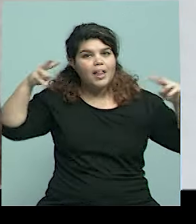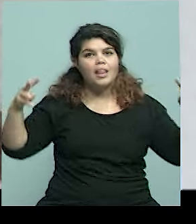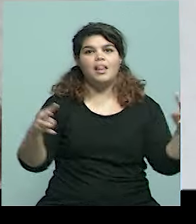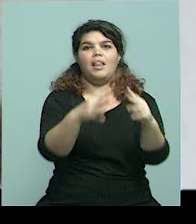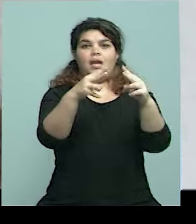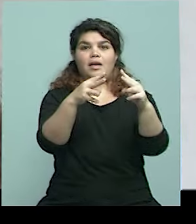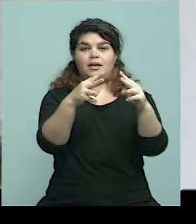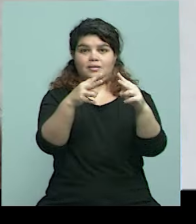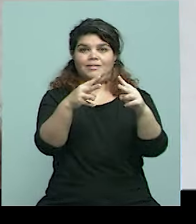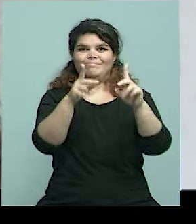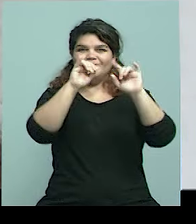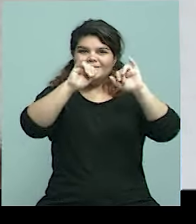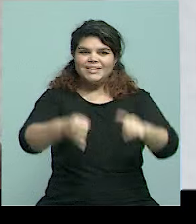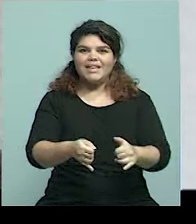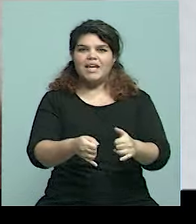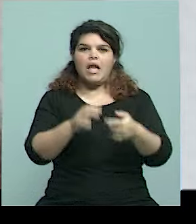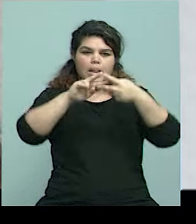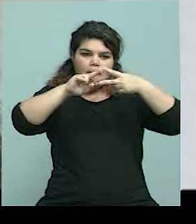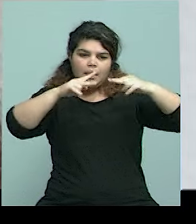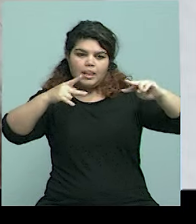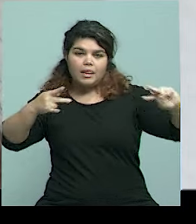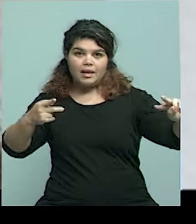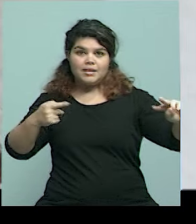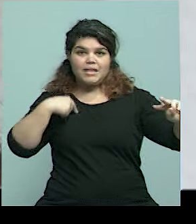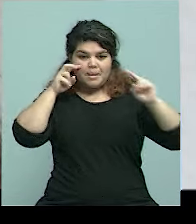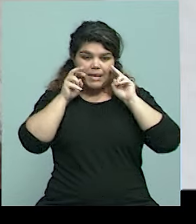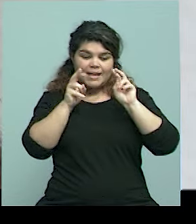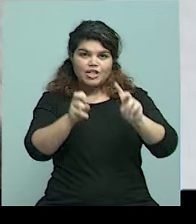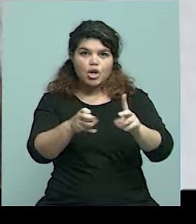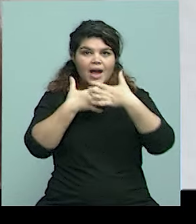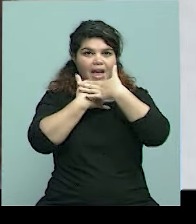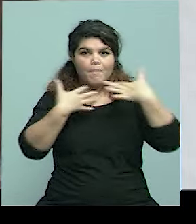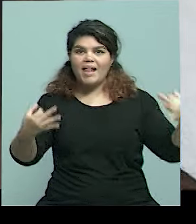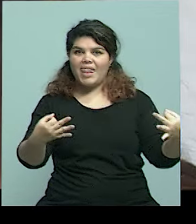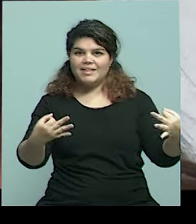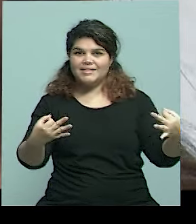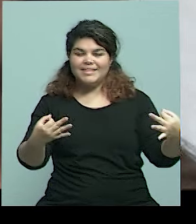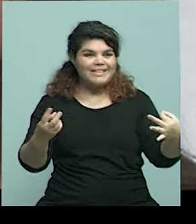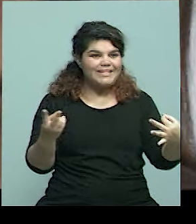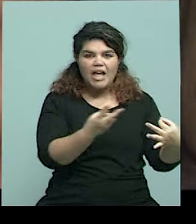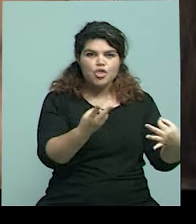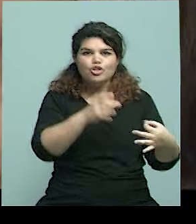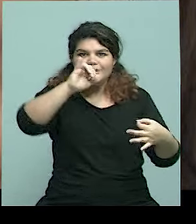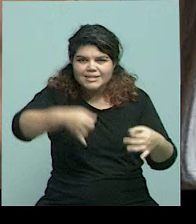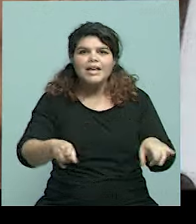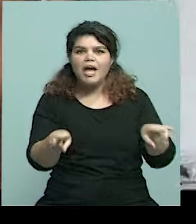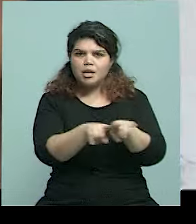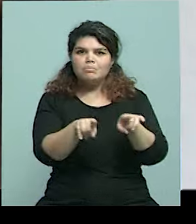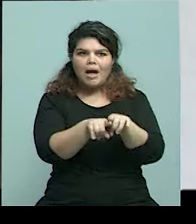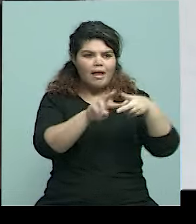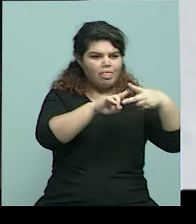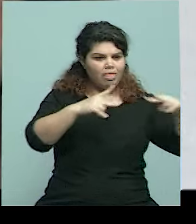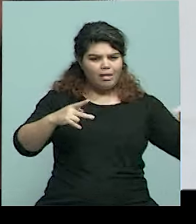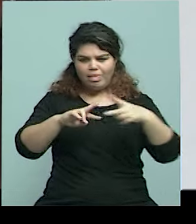hicimos el estudio eran hermanas y además eran gemelas. Pero lo que hablábamos antes era toda la